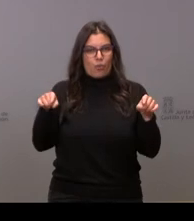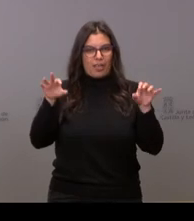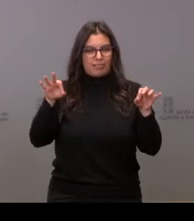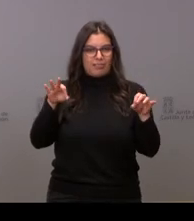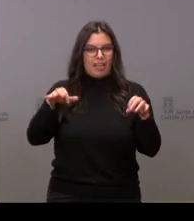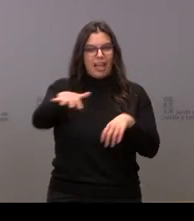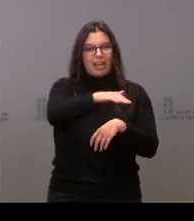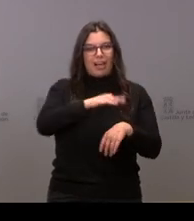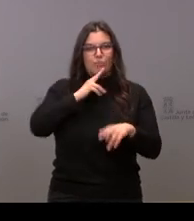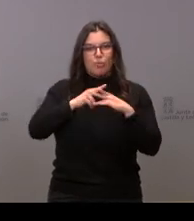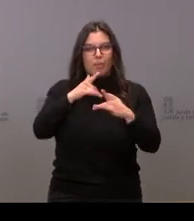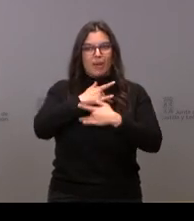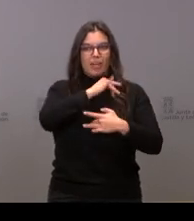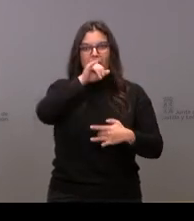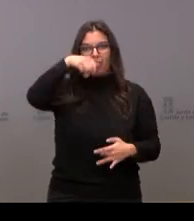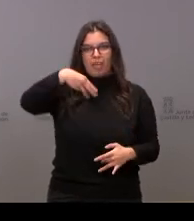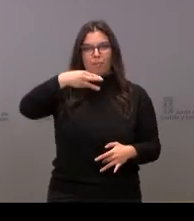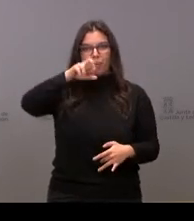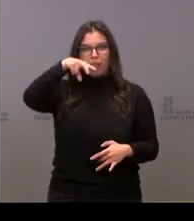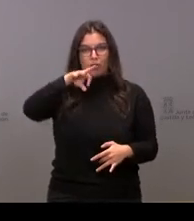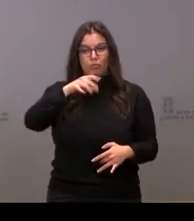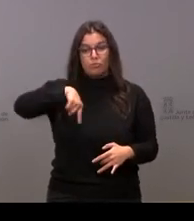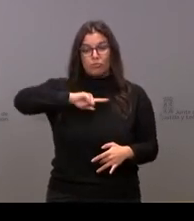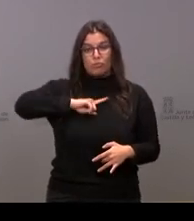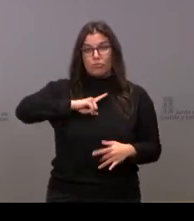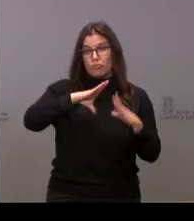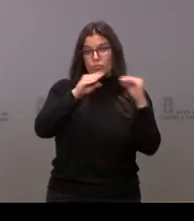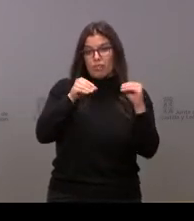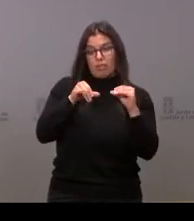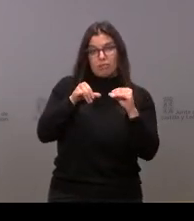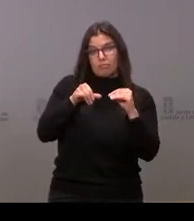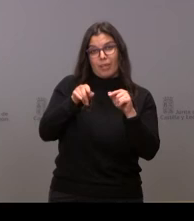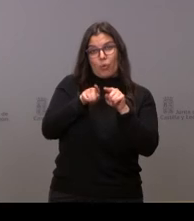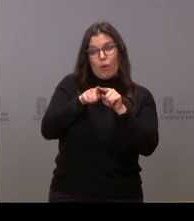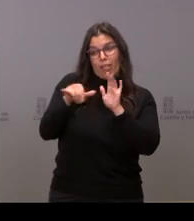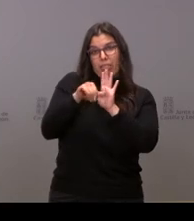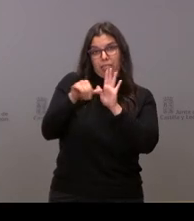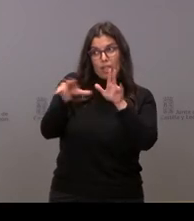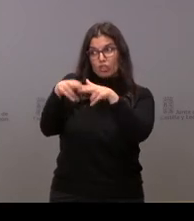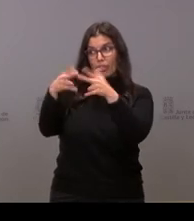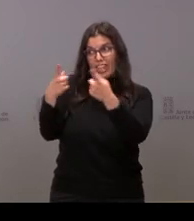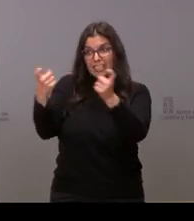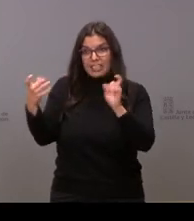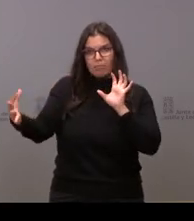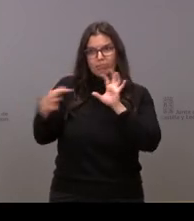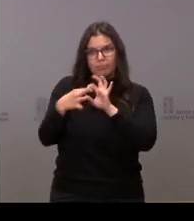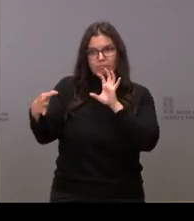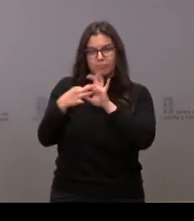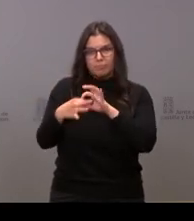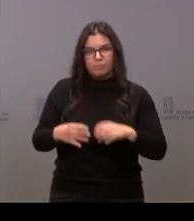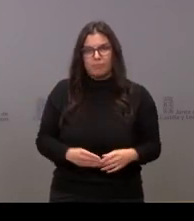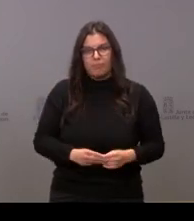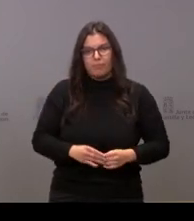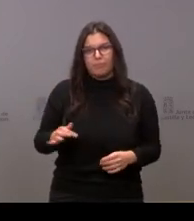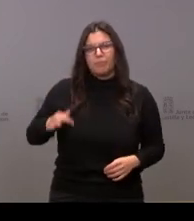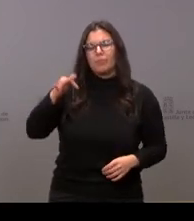Estamos consiguiendo una universidad más próxima a las necesidades de la sociedad y, además, cada vez más